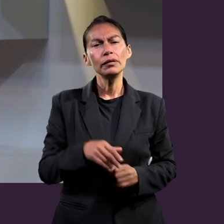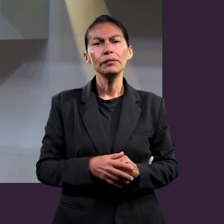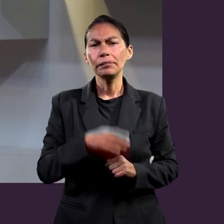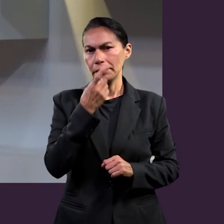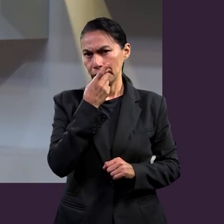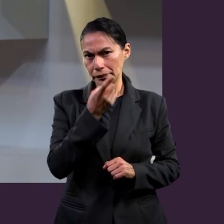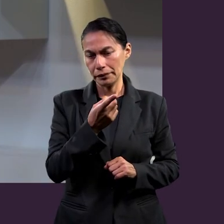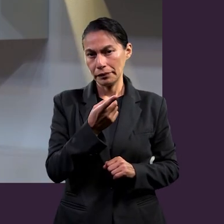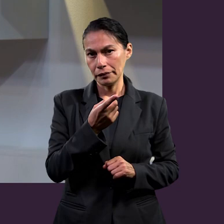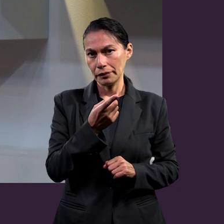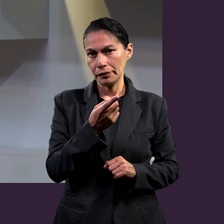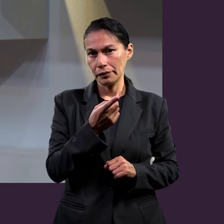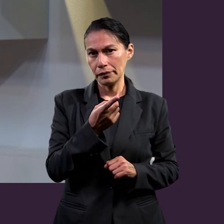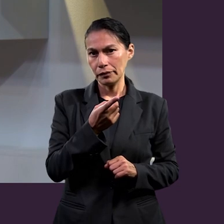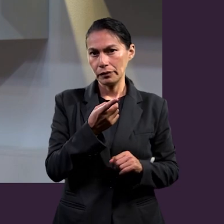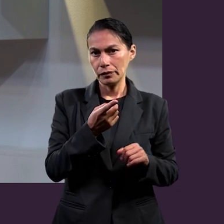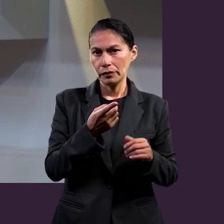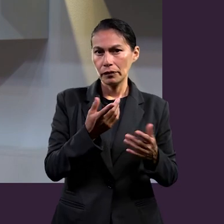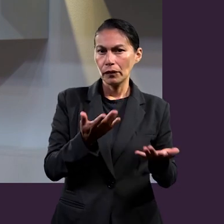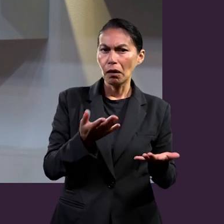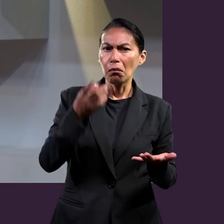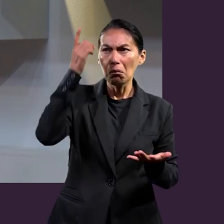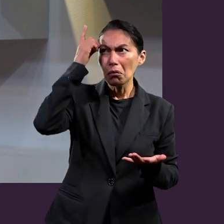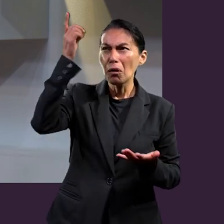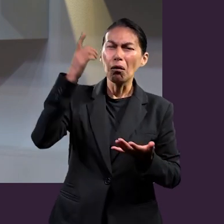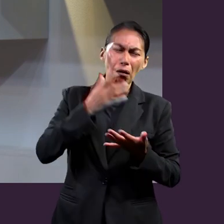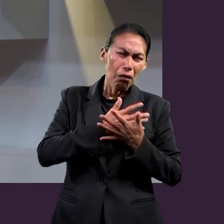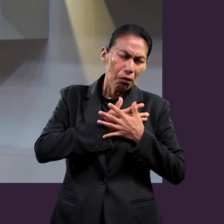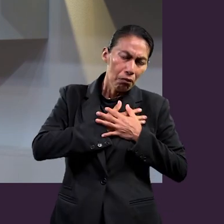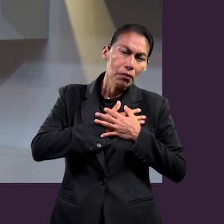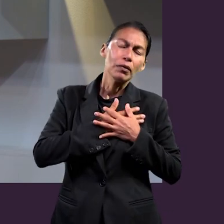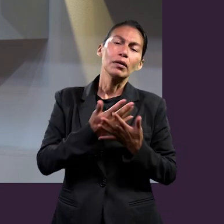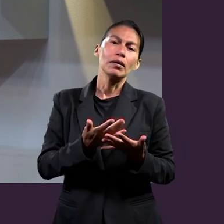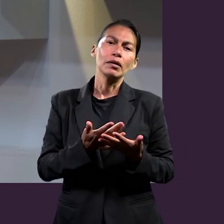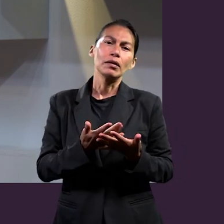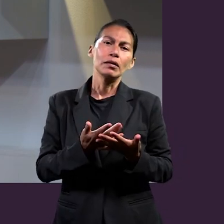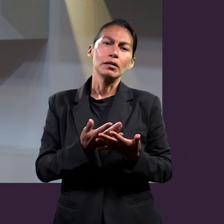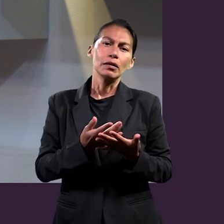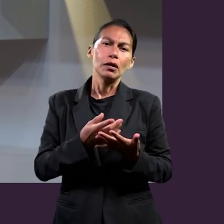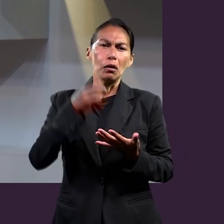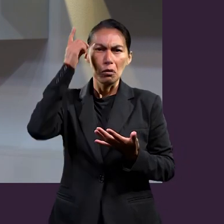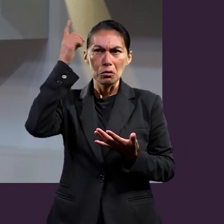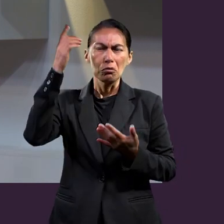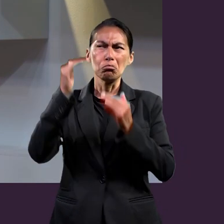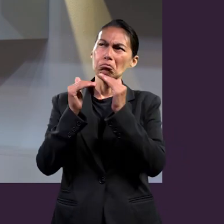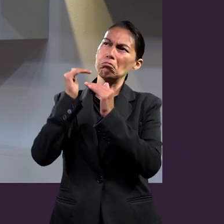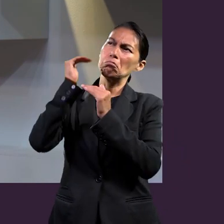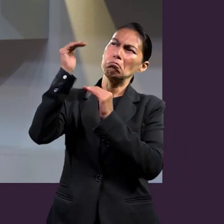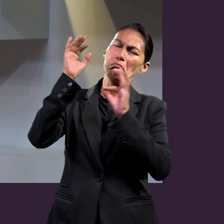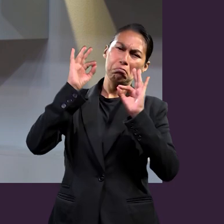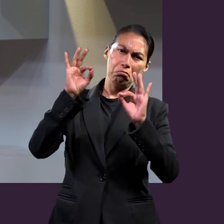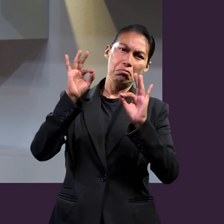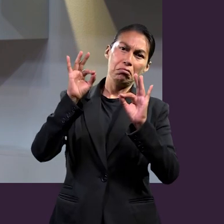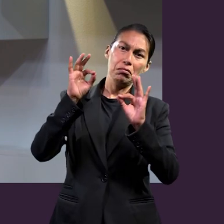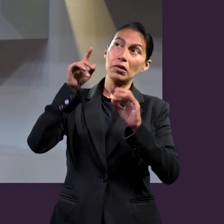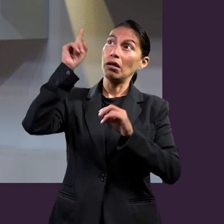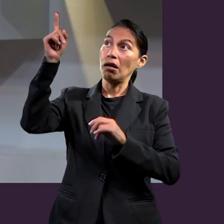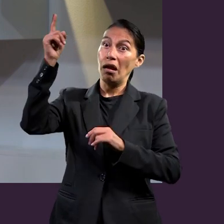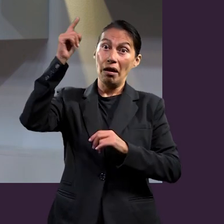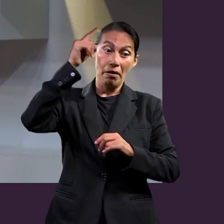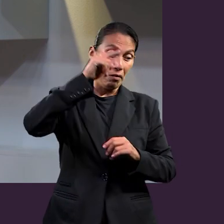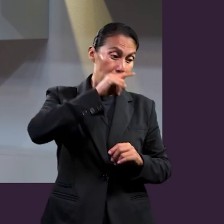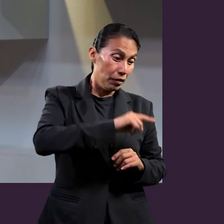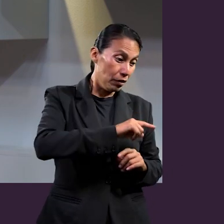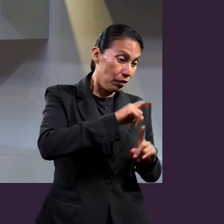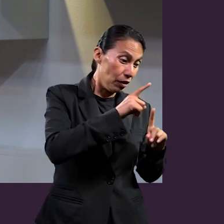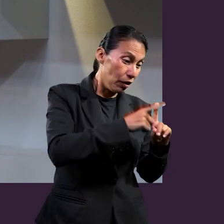asunto de que yo creo que Dios se ama. Dios tiene una autoestima sana, ¿no? Y sin embargo murió por